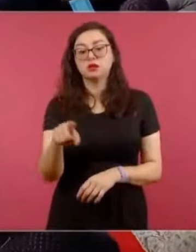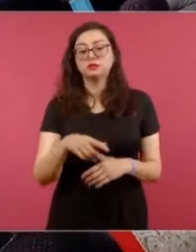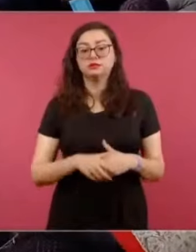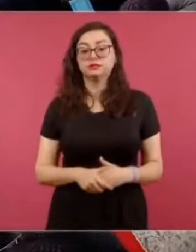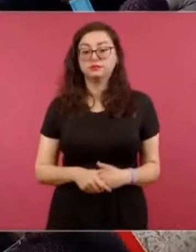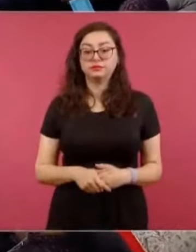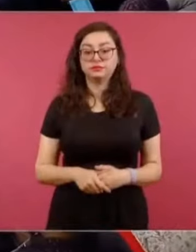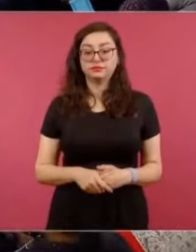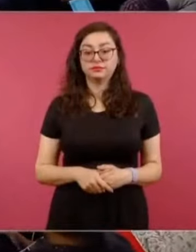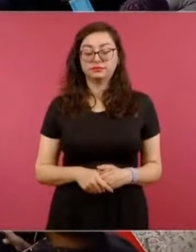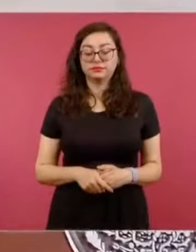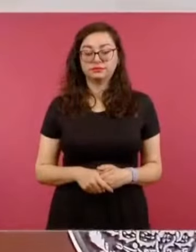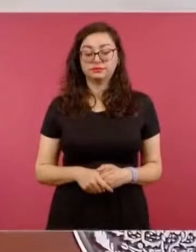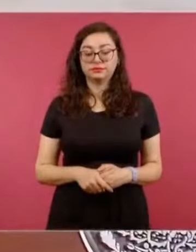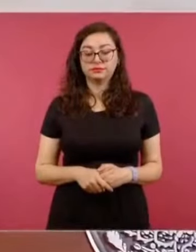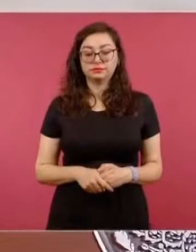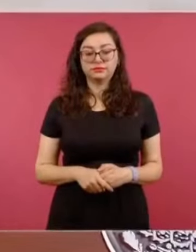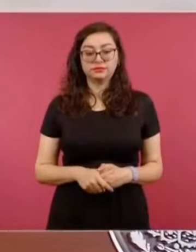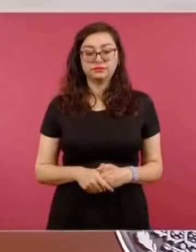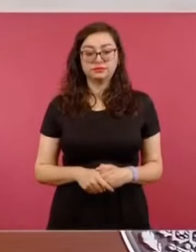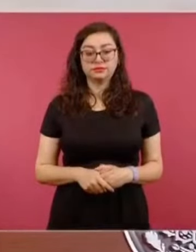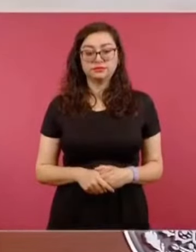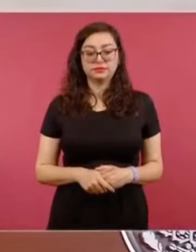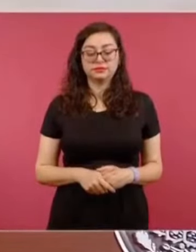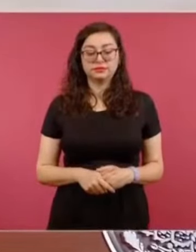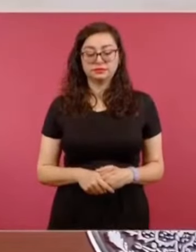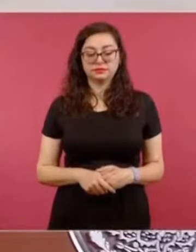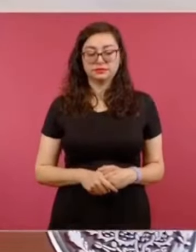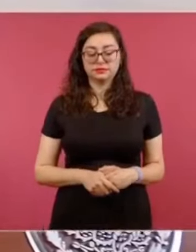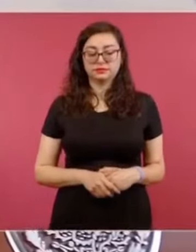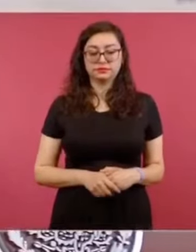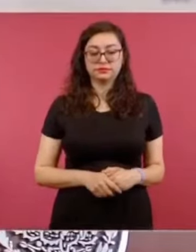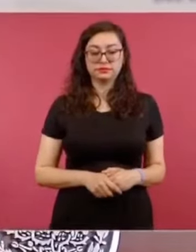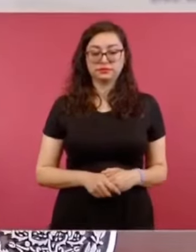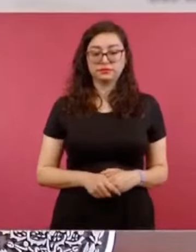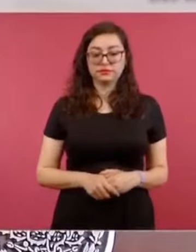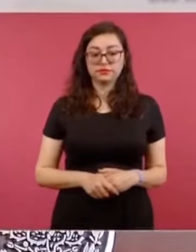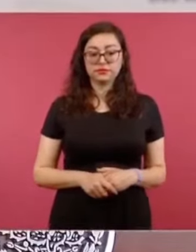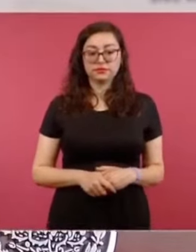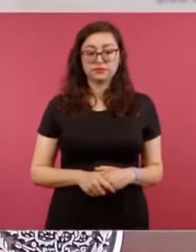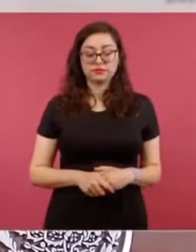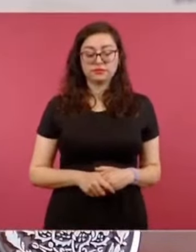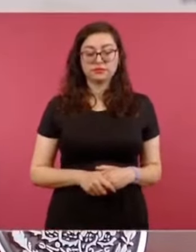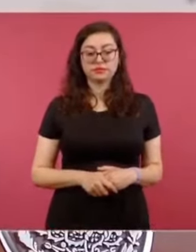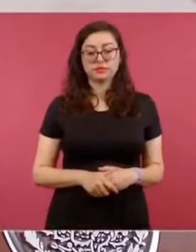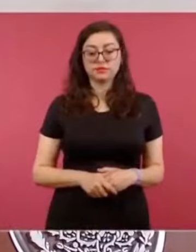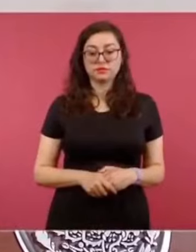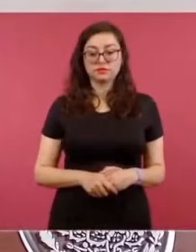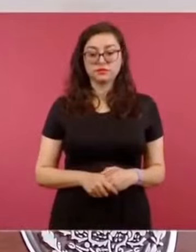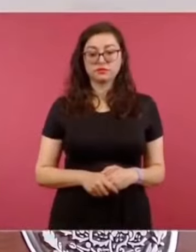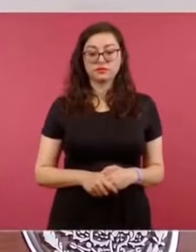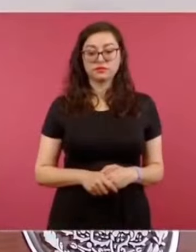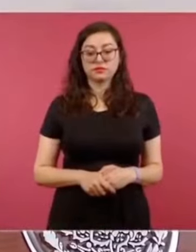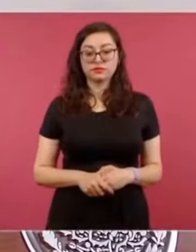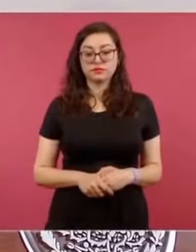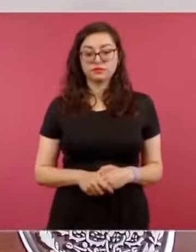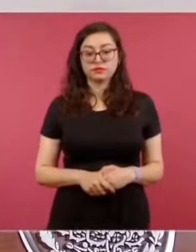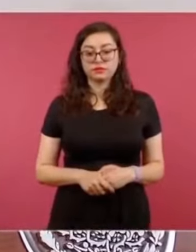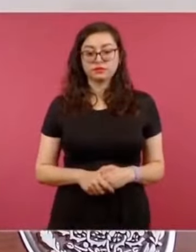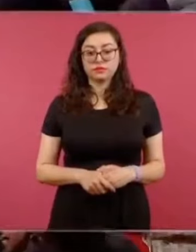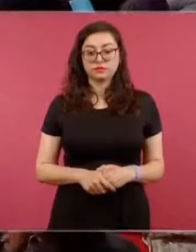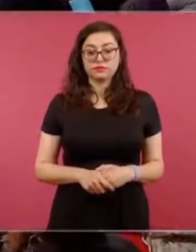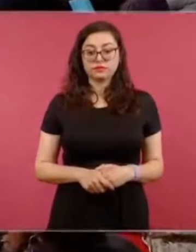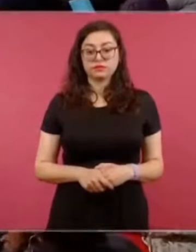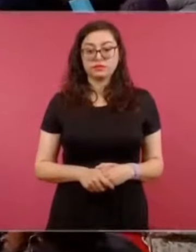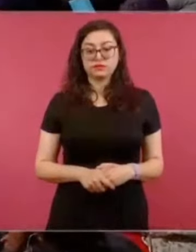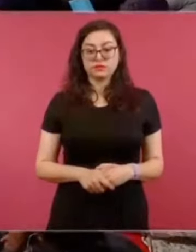Primero, porque la persona